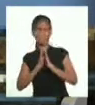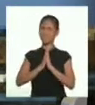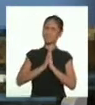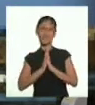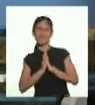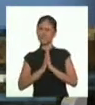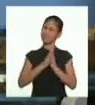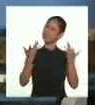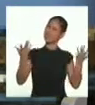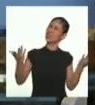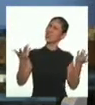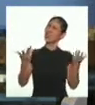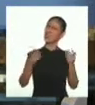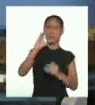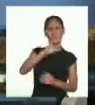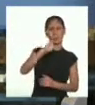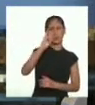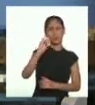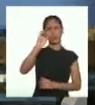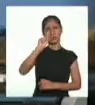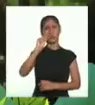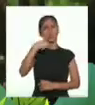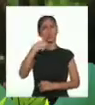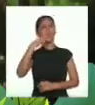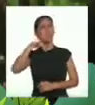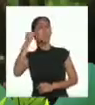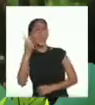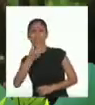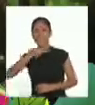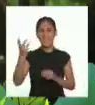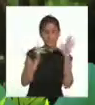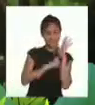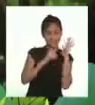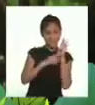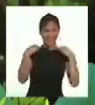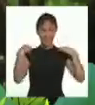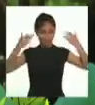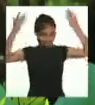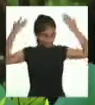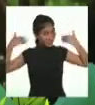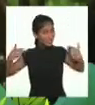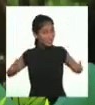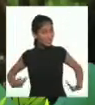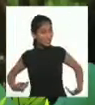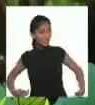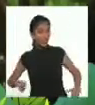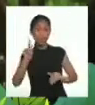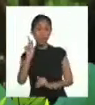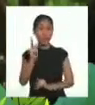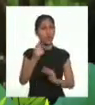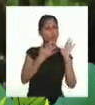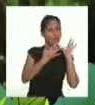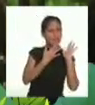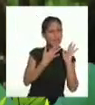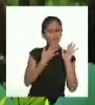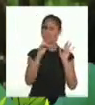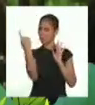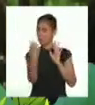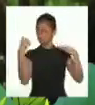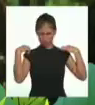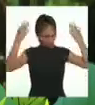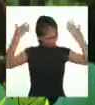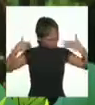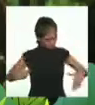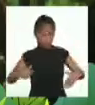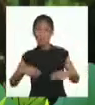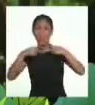¿Qué es, Kusma? ¡Ah! Es un vestido de una sola fiesta que